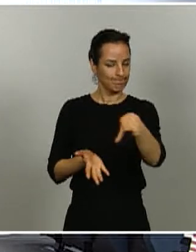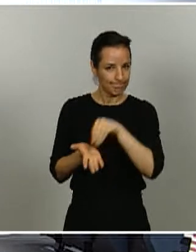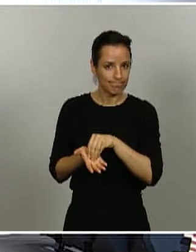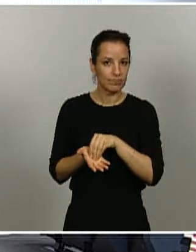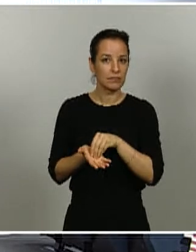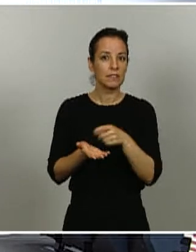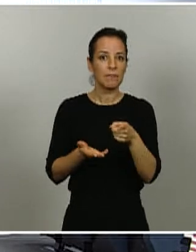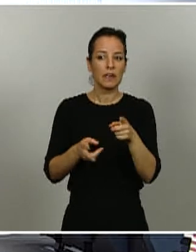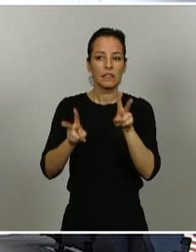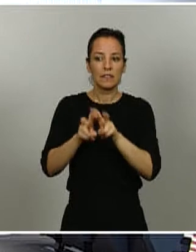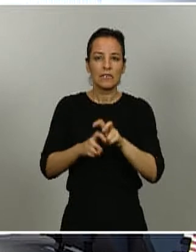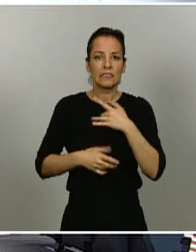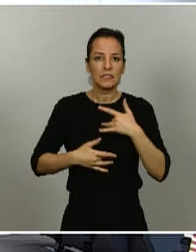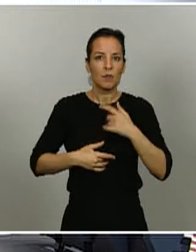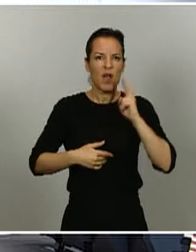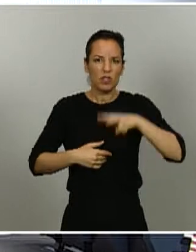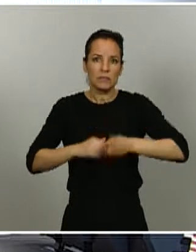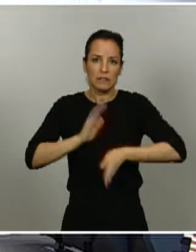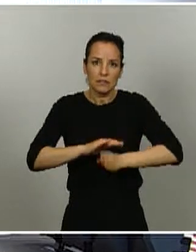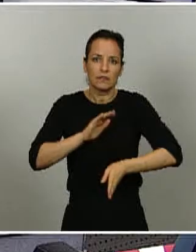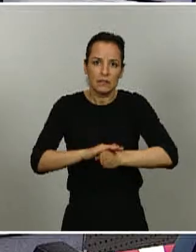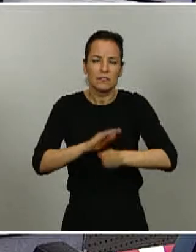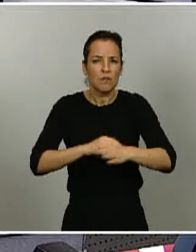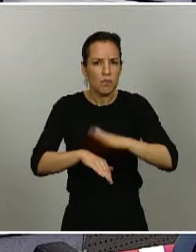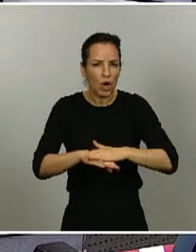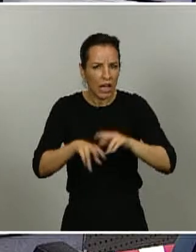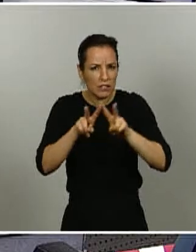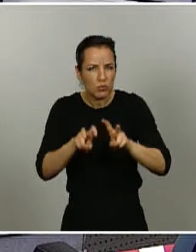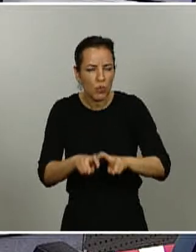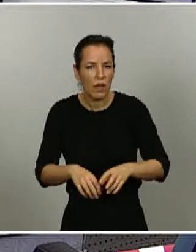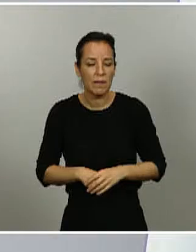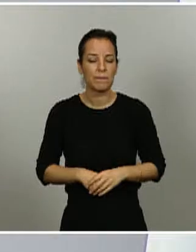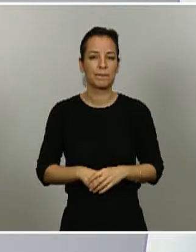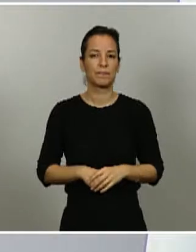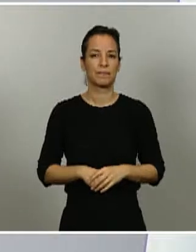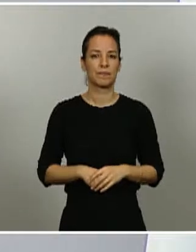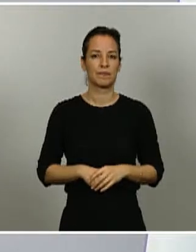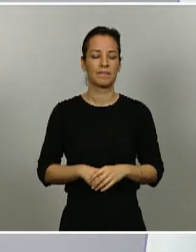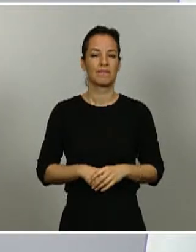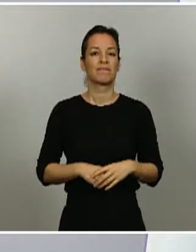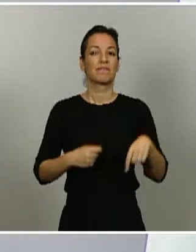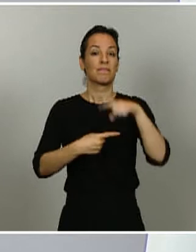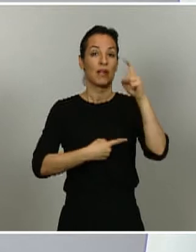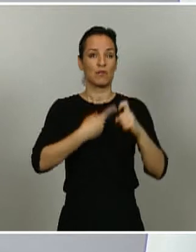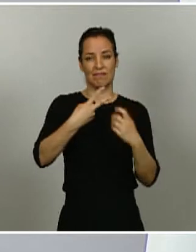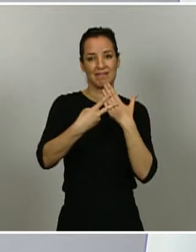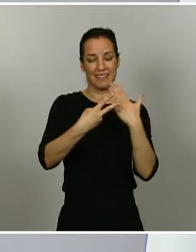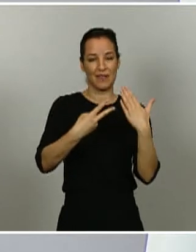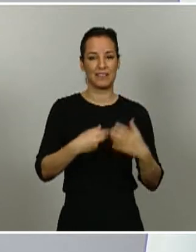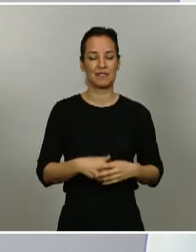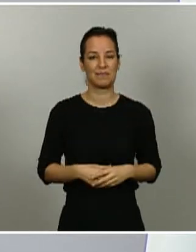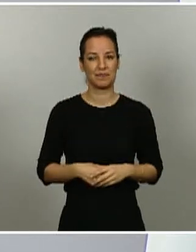remiten los síntomas. Gracias. Muchas gracias, Mireia, por sus dos preguntas. Bueno, respecto a